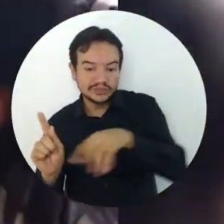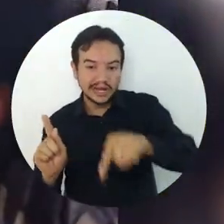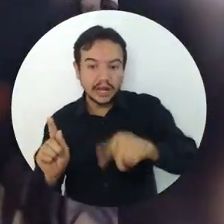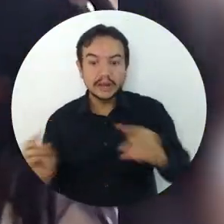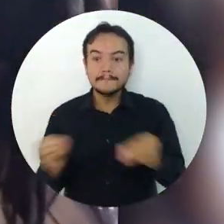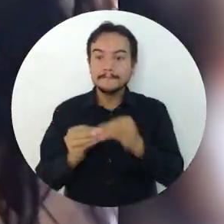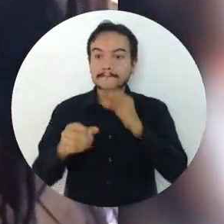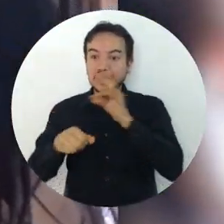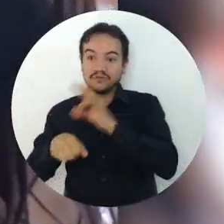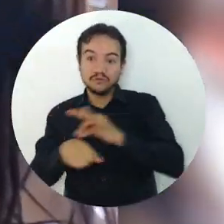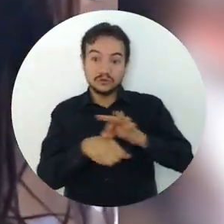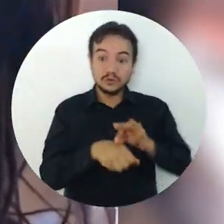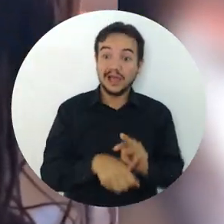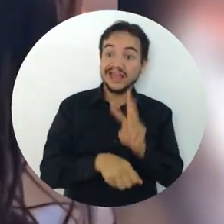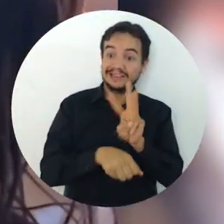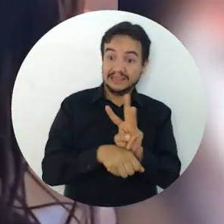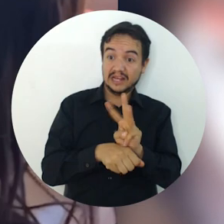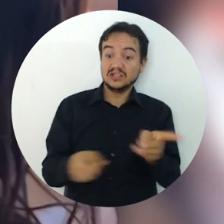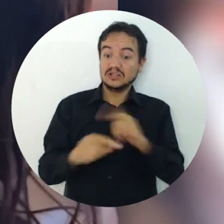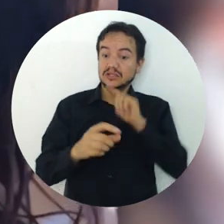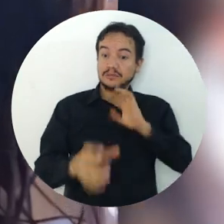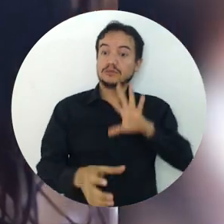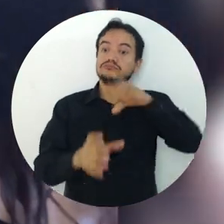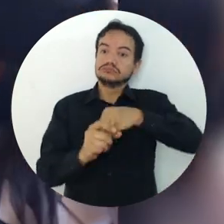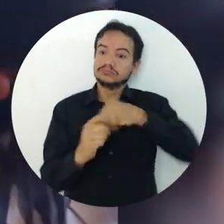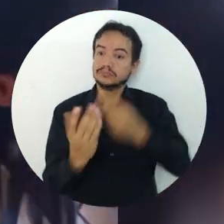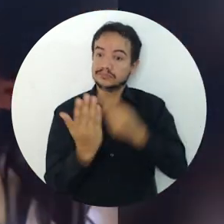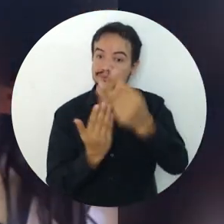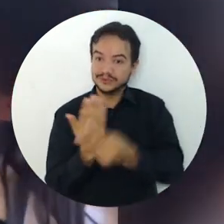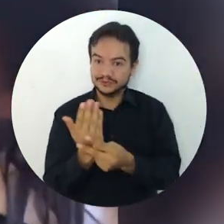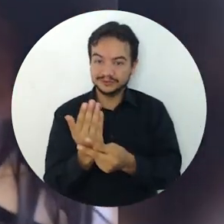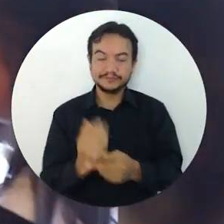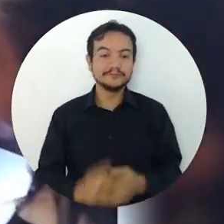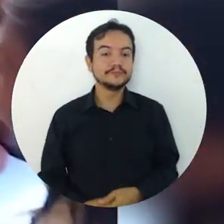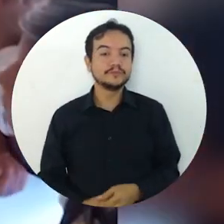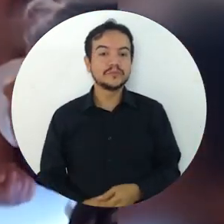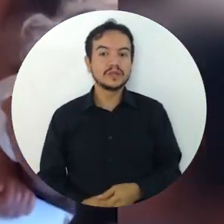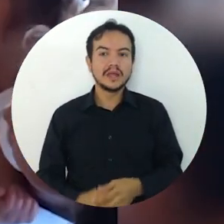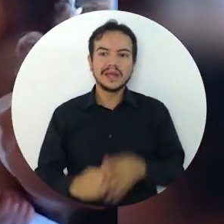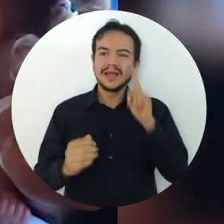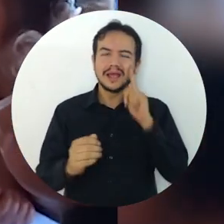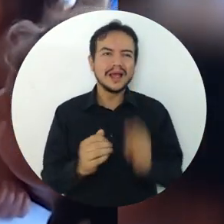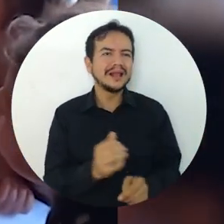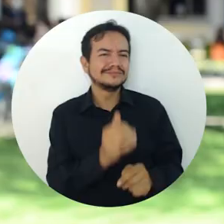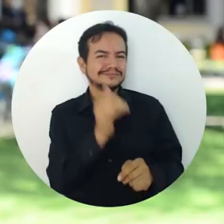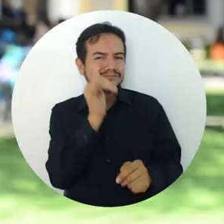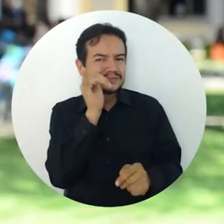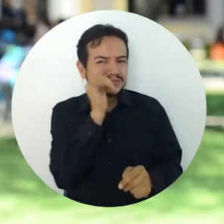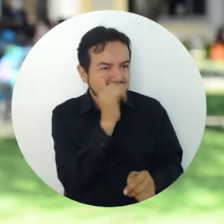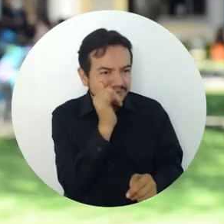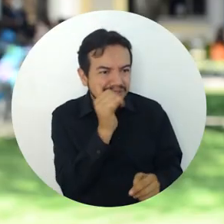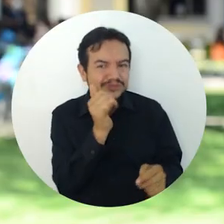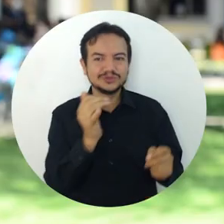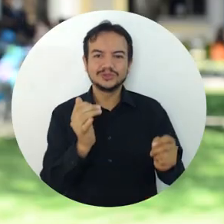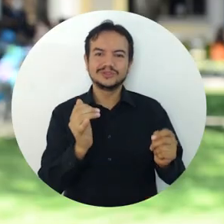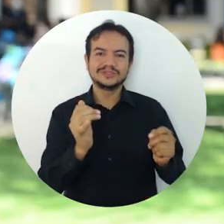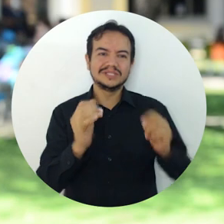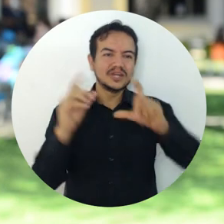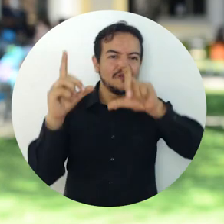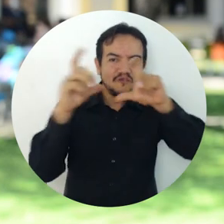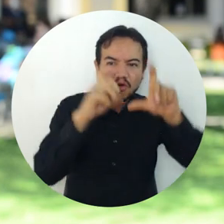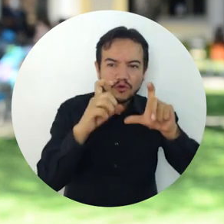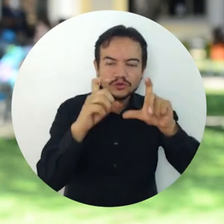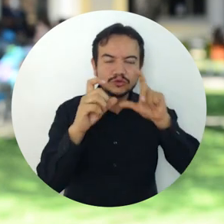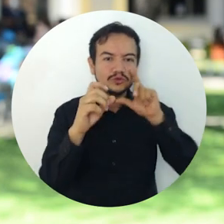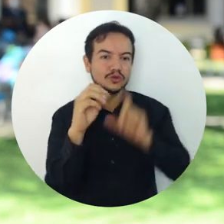investigadores de las fundaciones Huiracocu, Atelopus y Omacha. Todo el material recolectado, registros fotográficos,